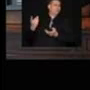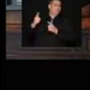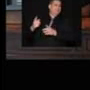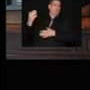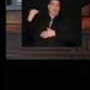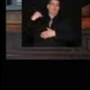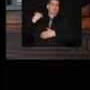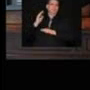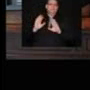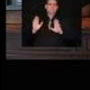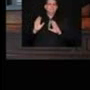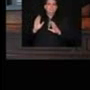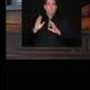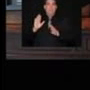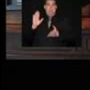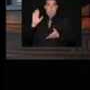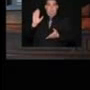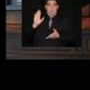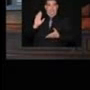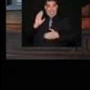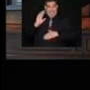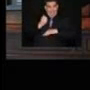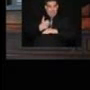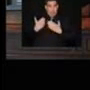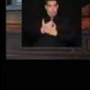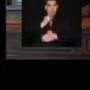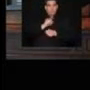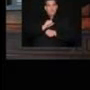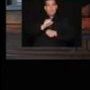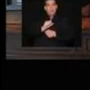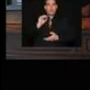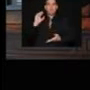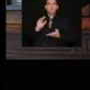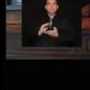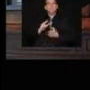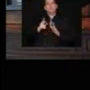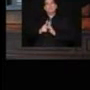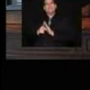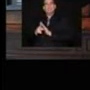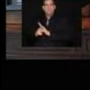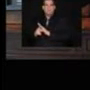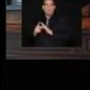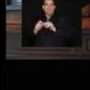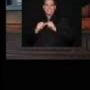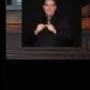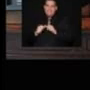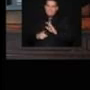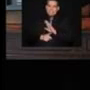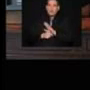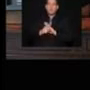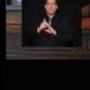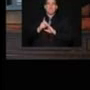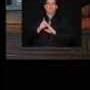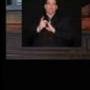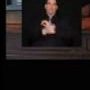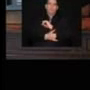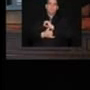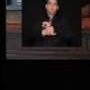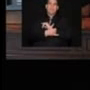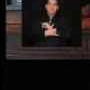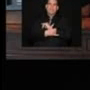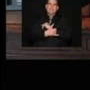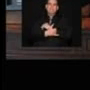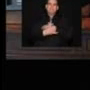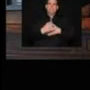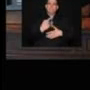empleos y bajando el crimen. A seguir conservando, sembrando y construyendo el país. Cuento contigo. Nos